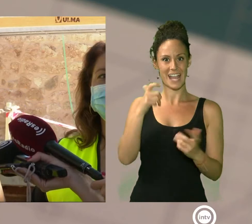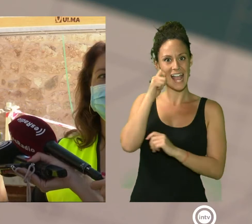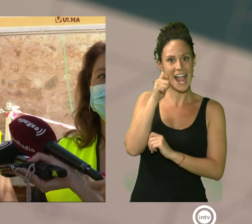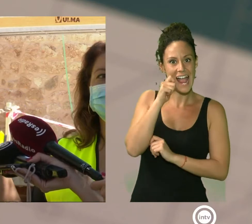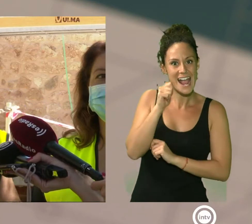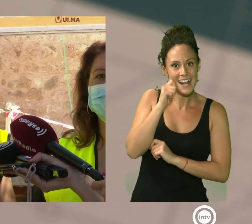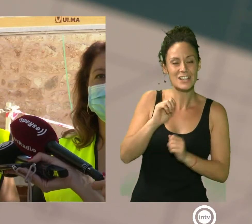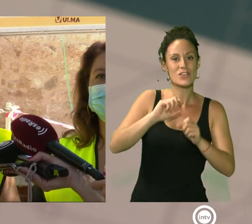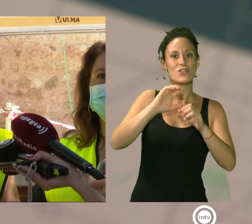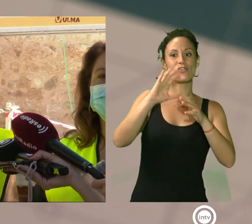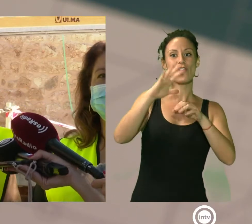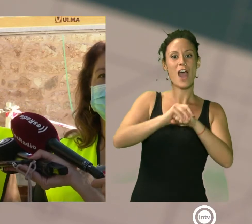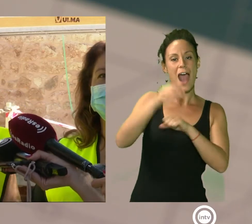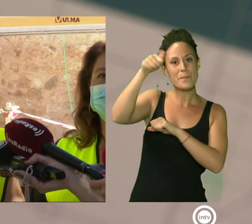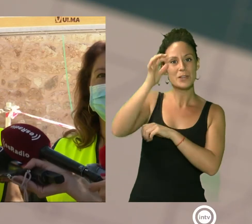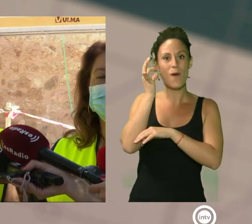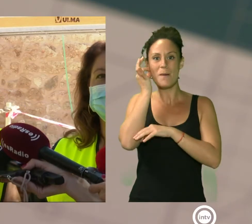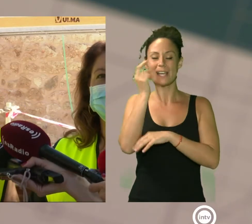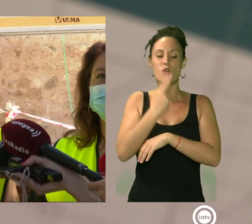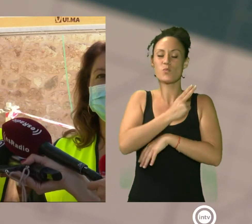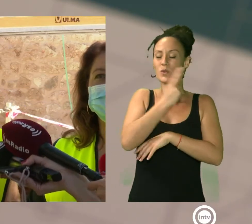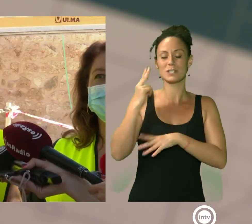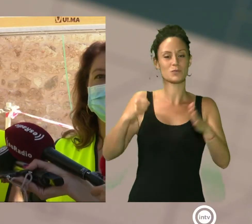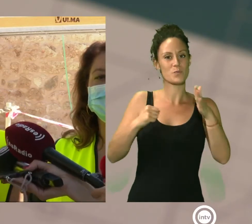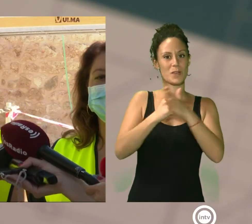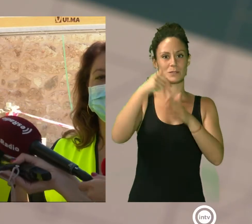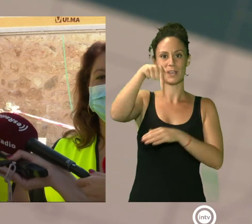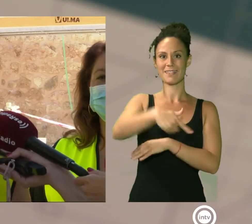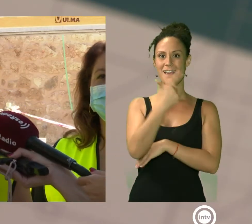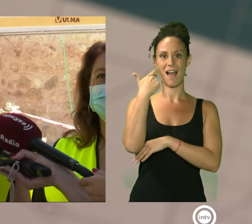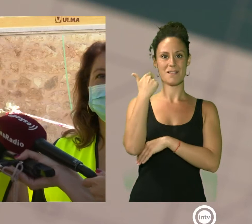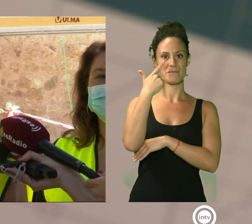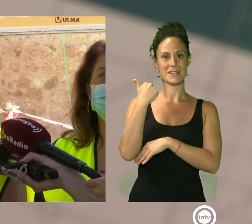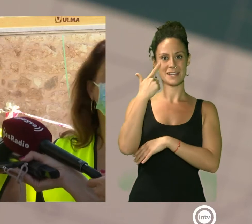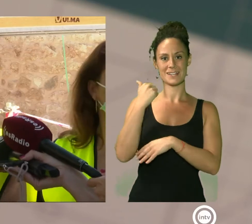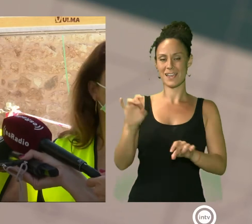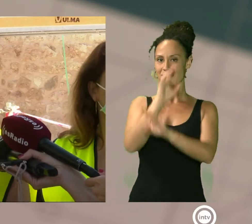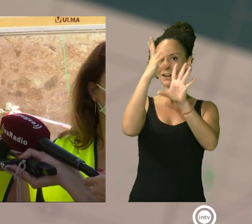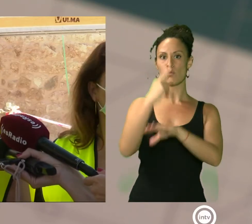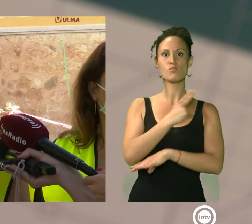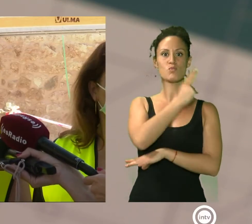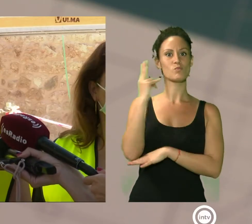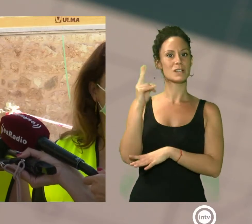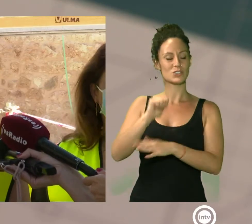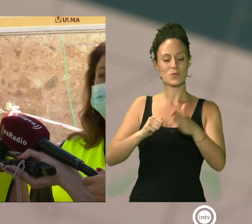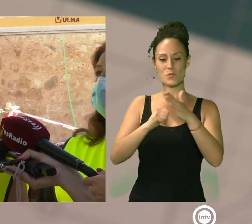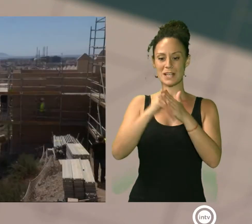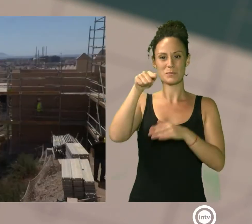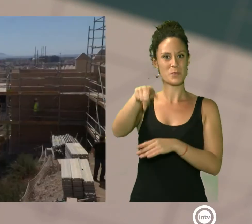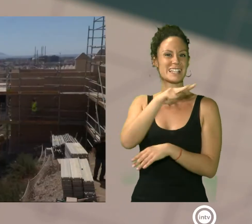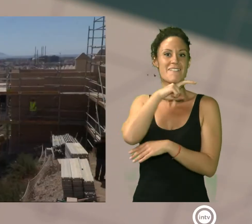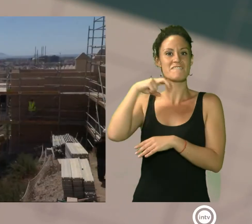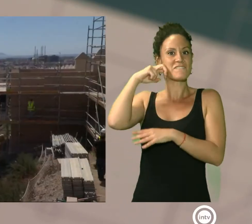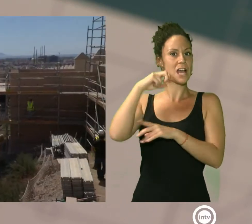compromiso absoluto con Almería y, por supuesto, compromiso absoluto con esta joya patrimonial.